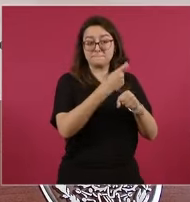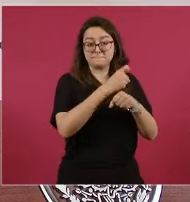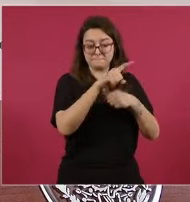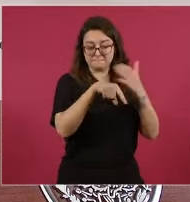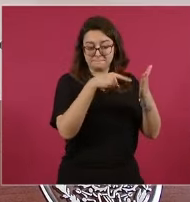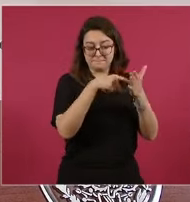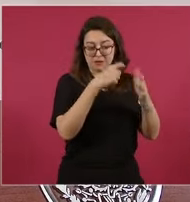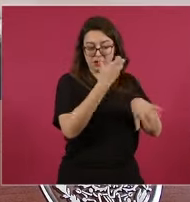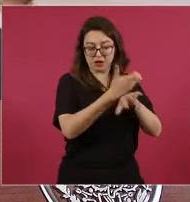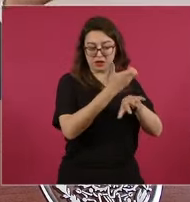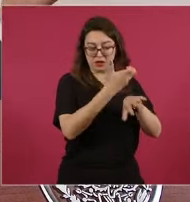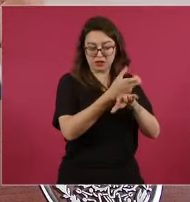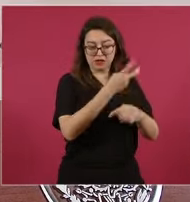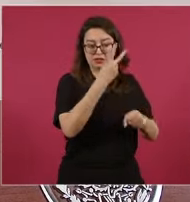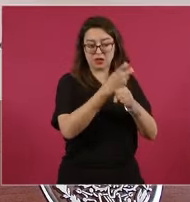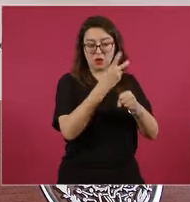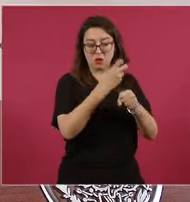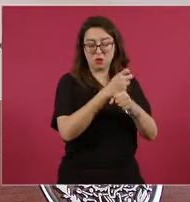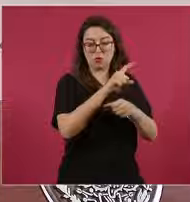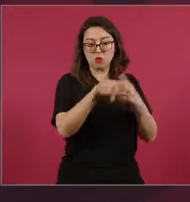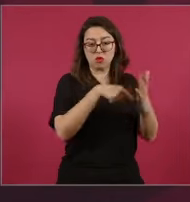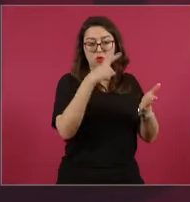por Japón y Alemania.